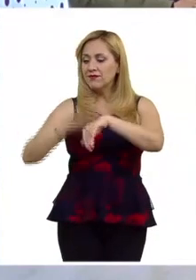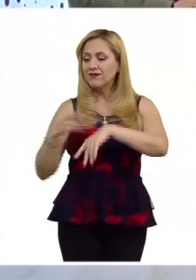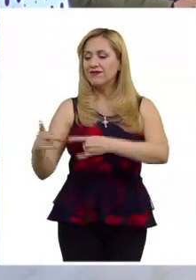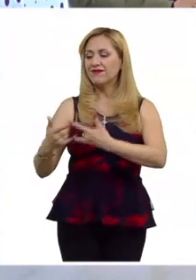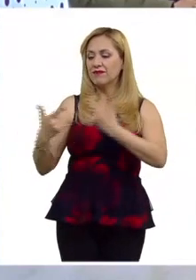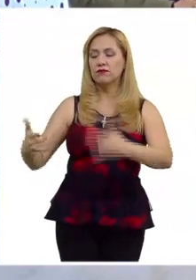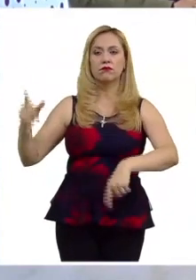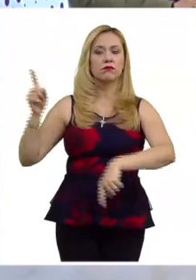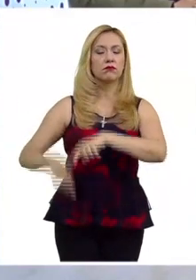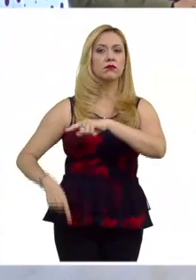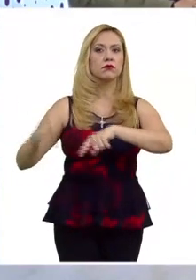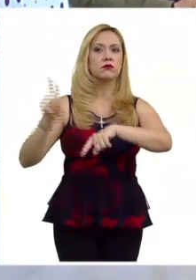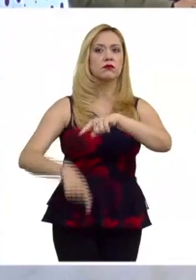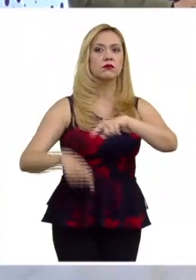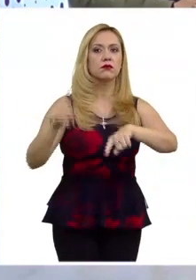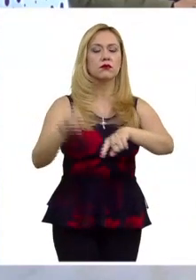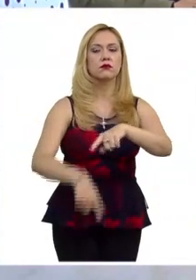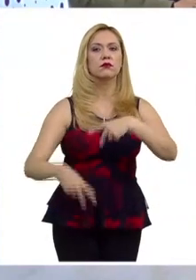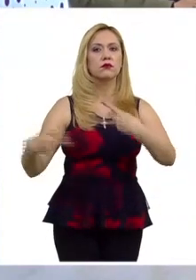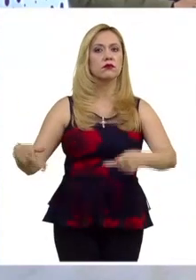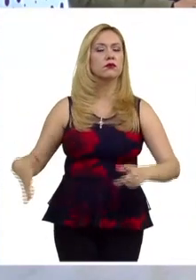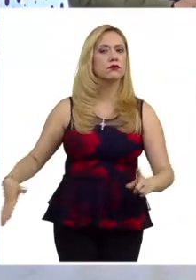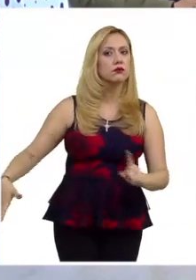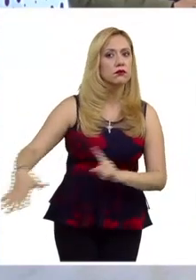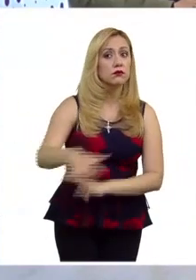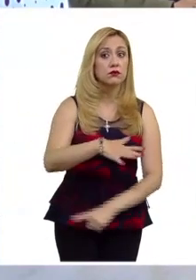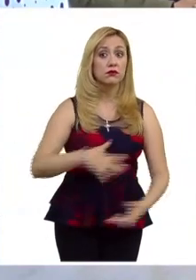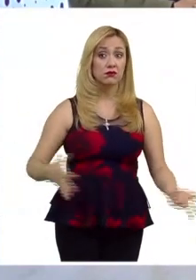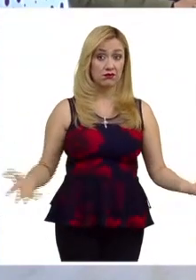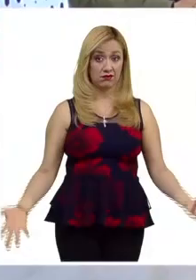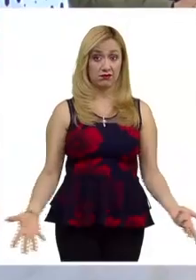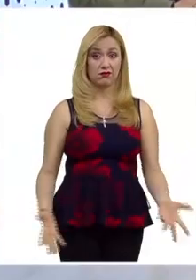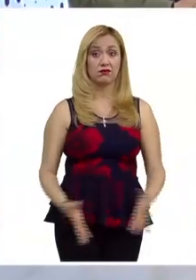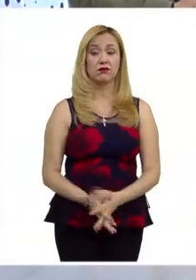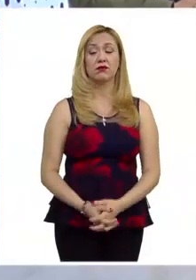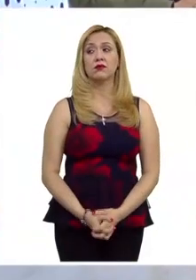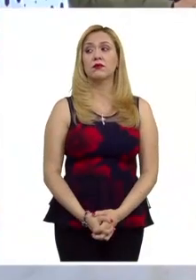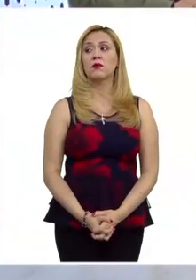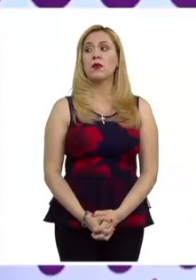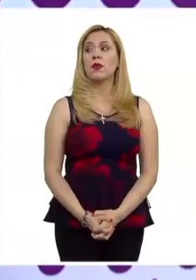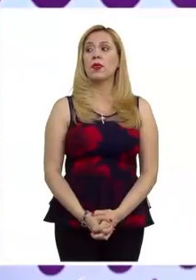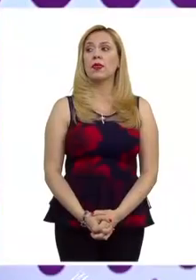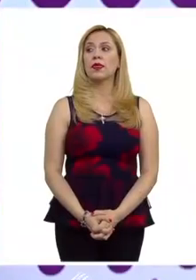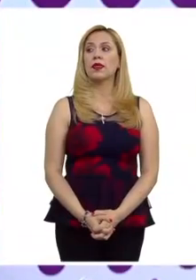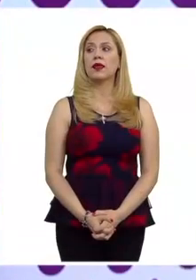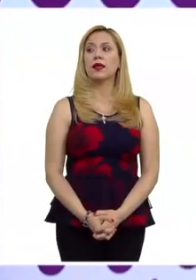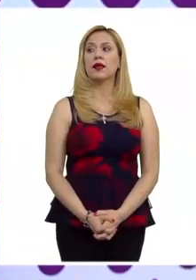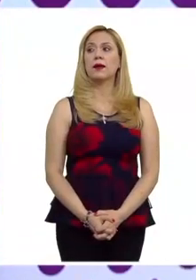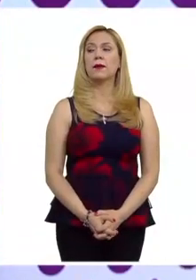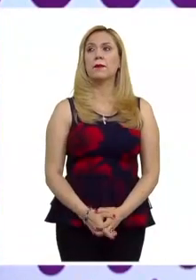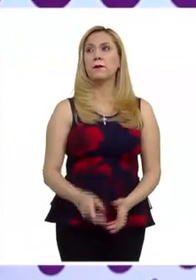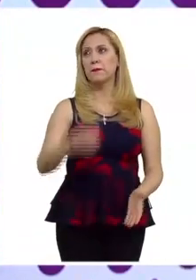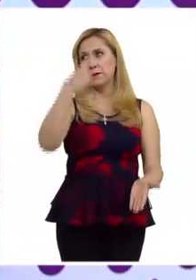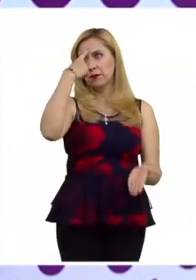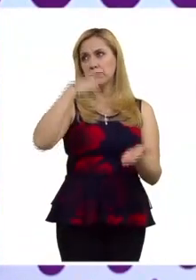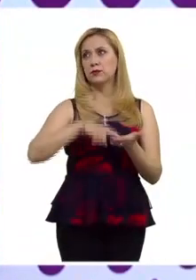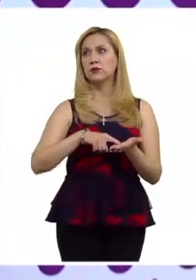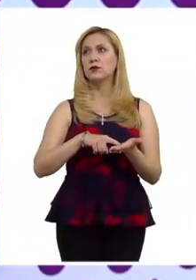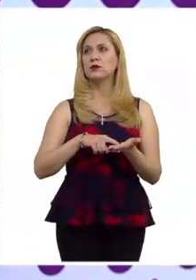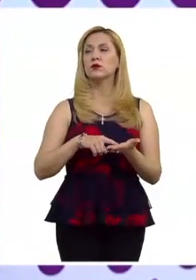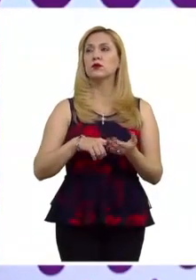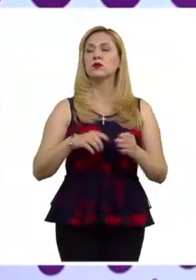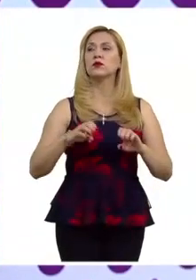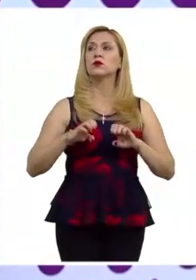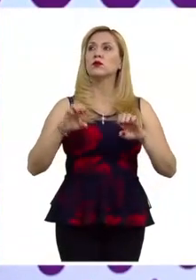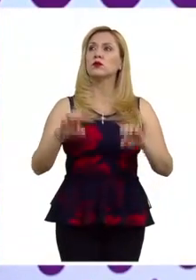de su existencia en el territorio. Entonces, creo que el discurso